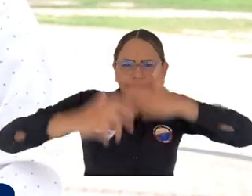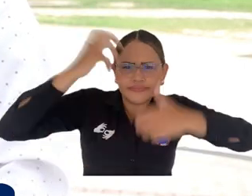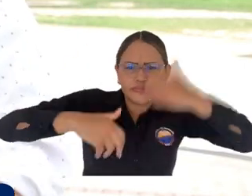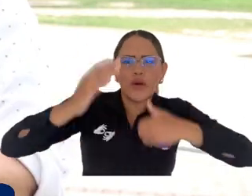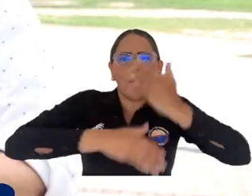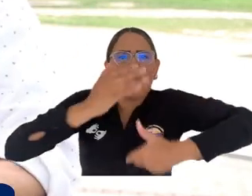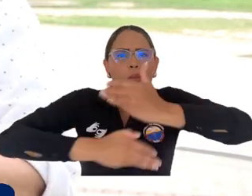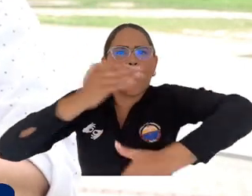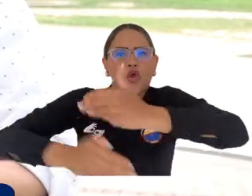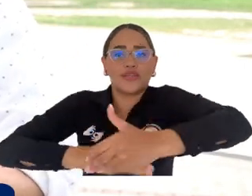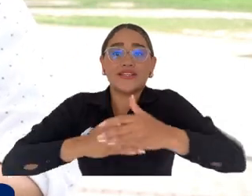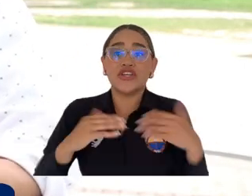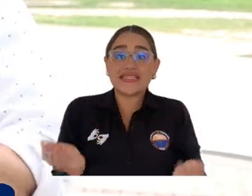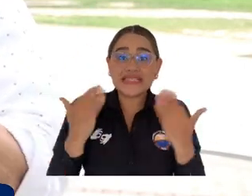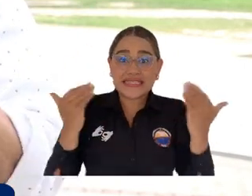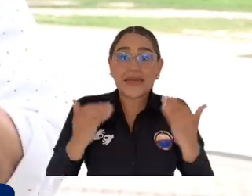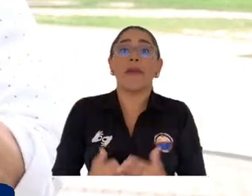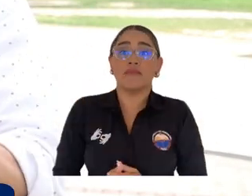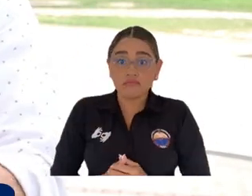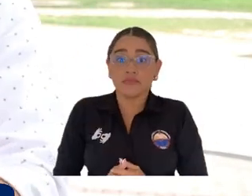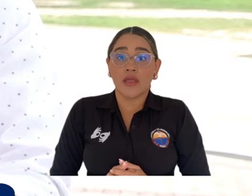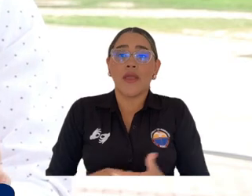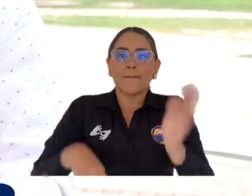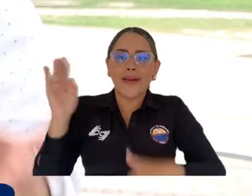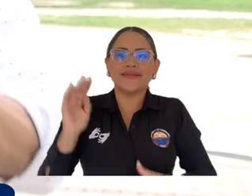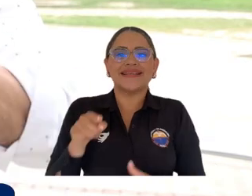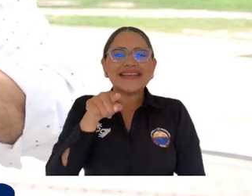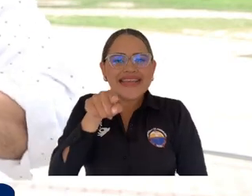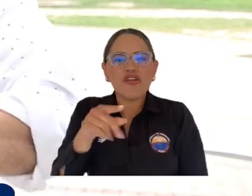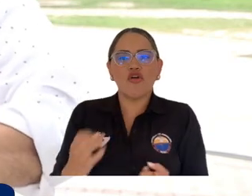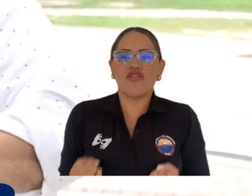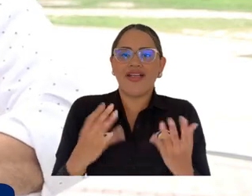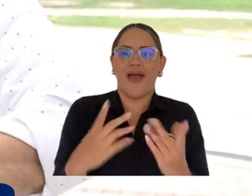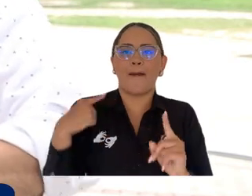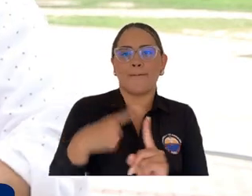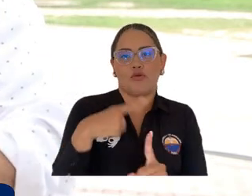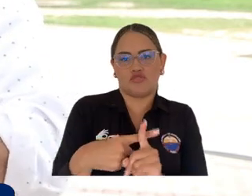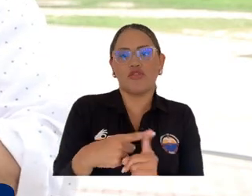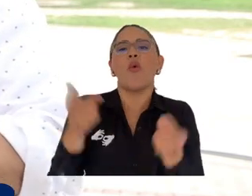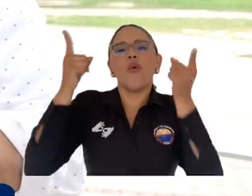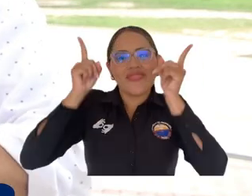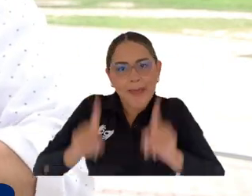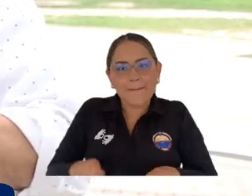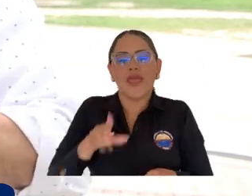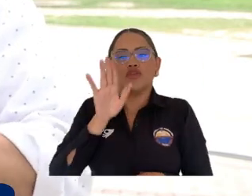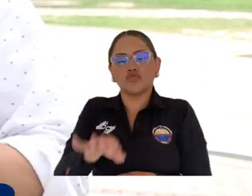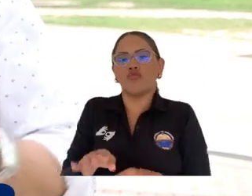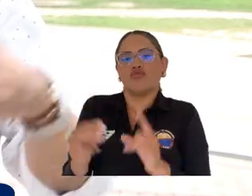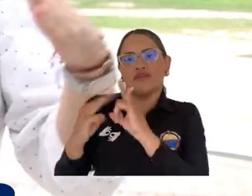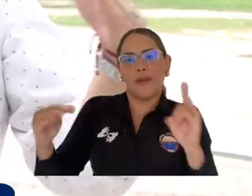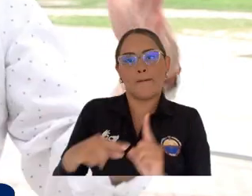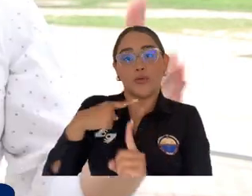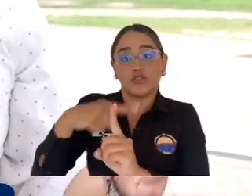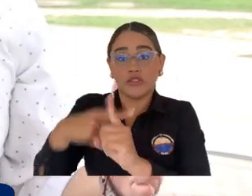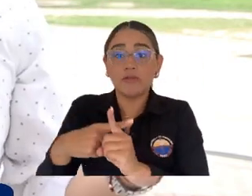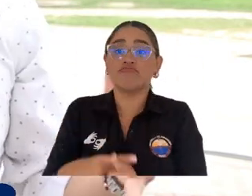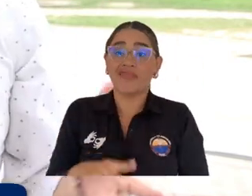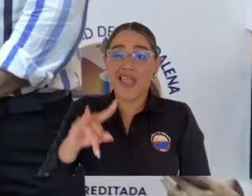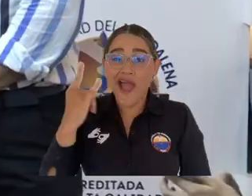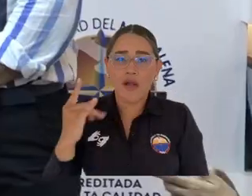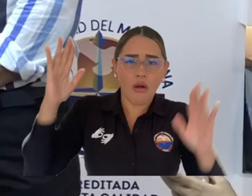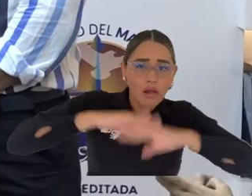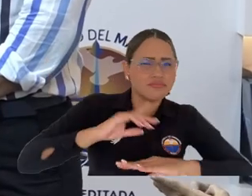procesos que les puede dar tranquilidad tanto a ellos como a nuestra institución, ya que ha sido un proceso sumamente